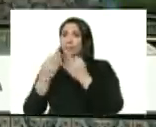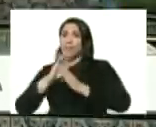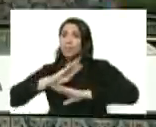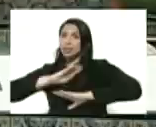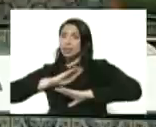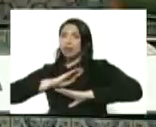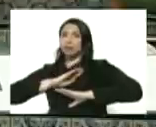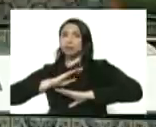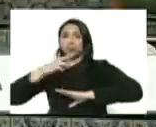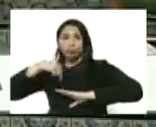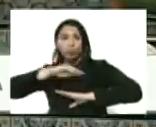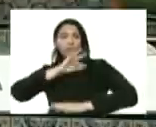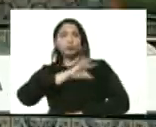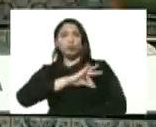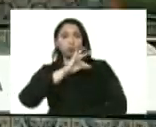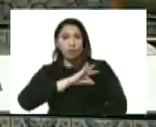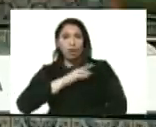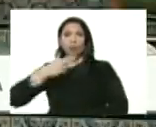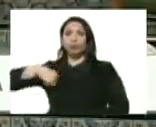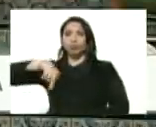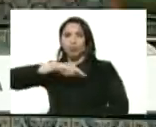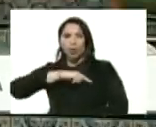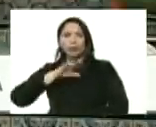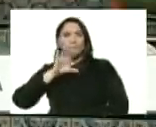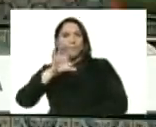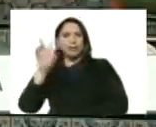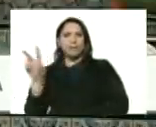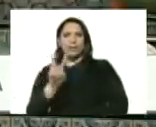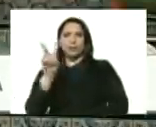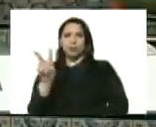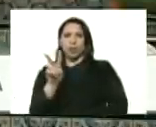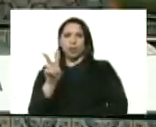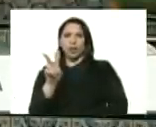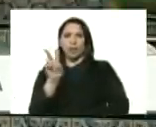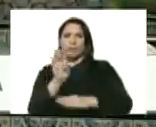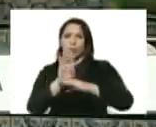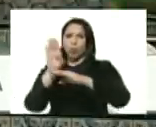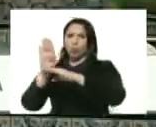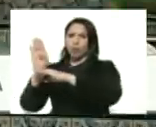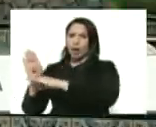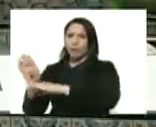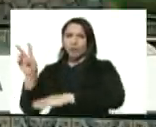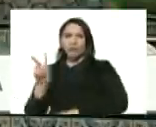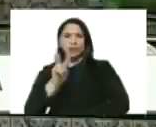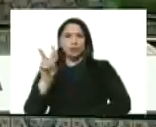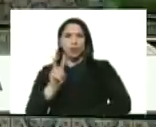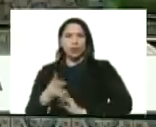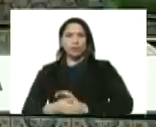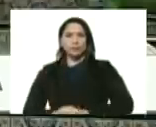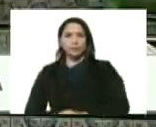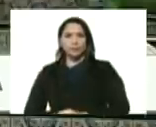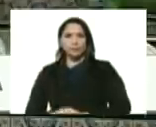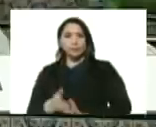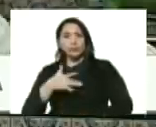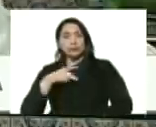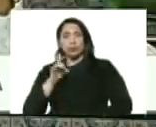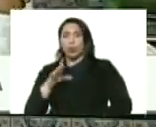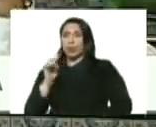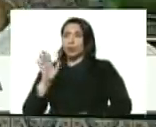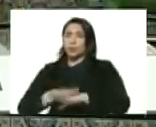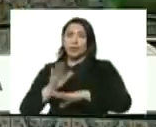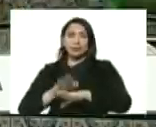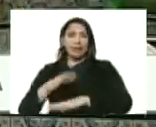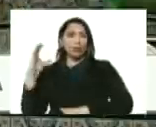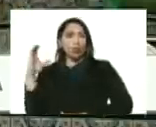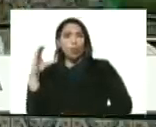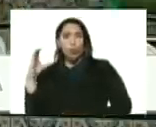nuestra sociedad nuestra patria Venezuela protejamos a Venezuela doloroso lo que está pasando en